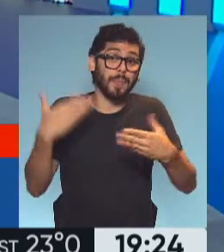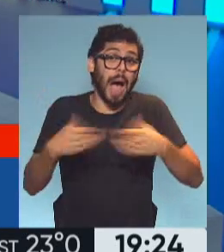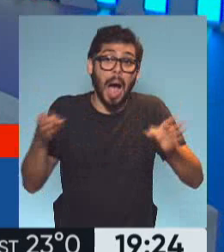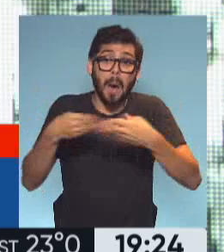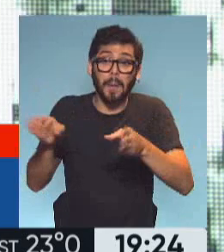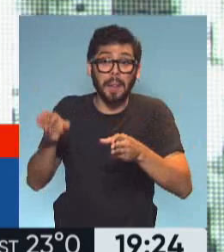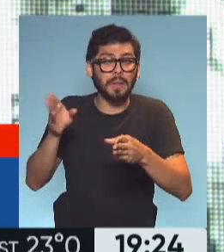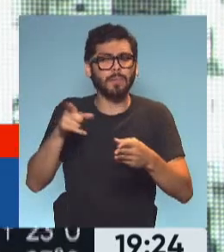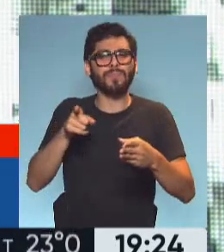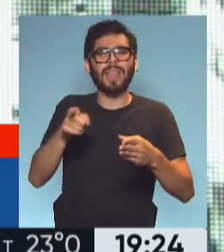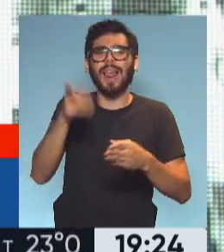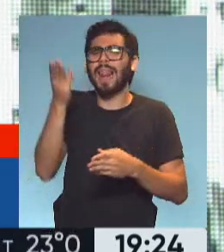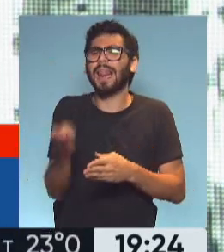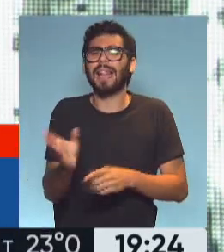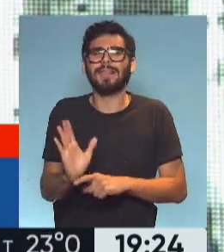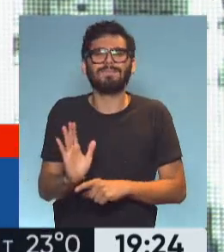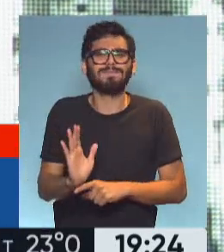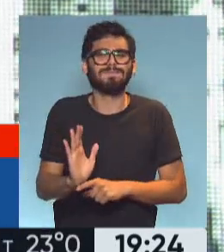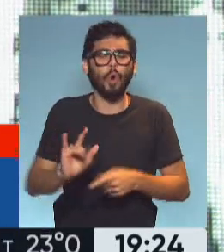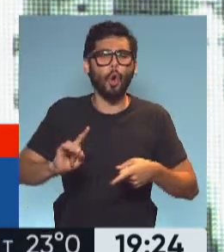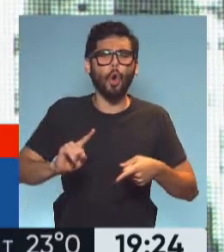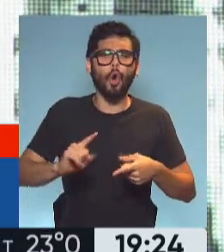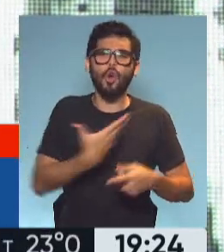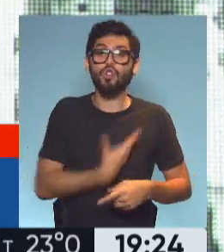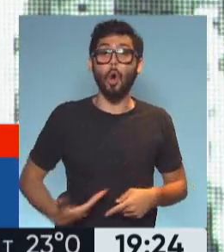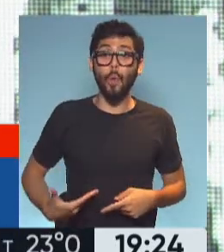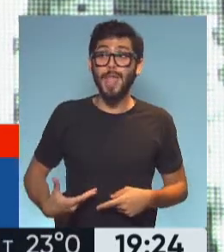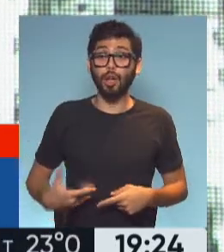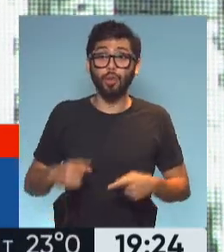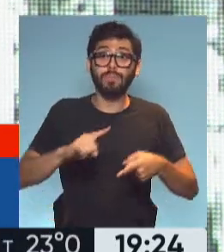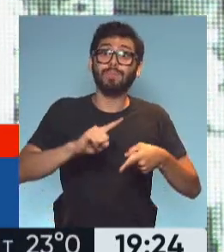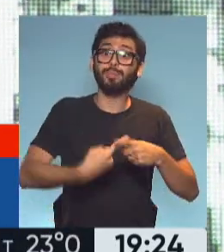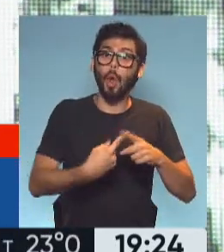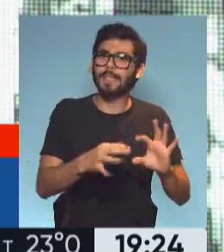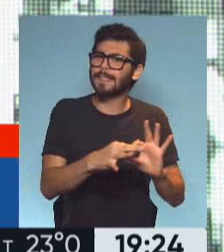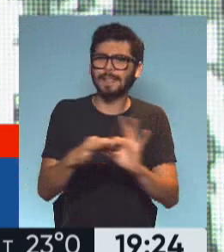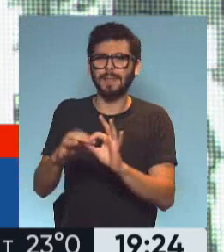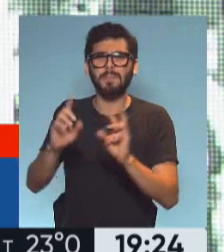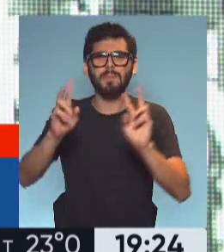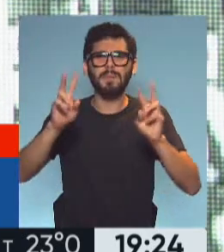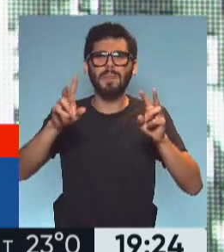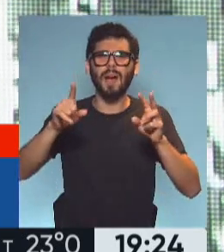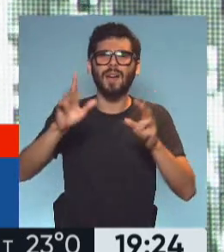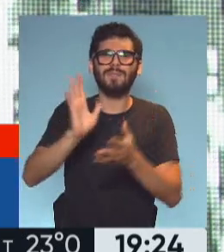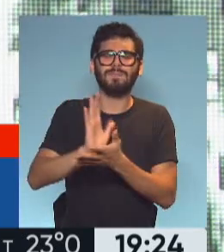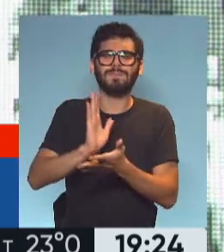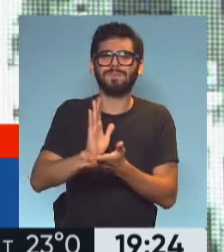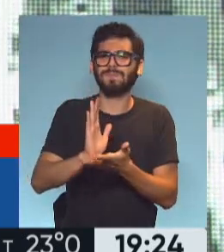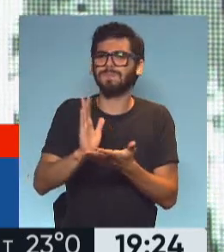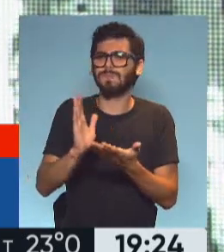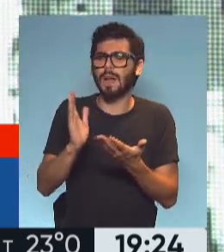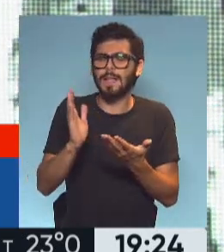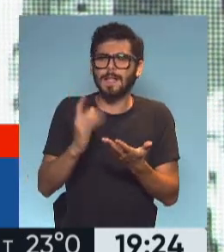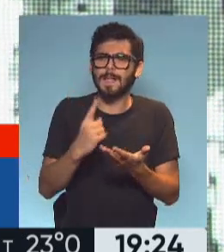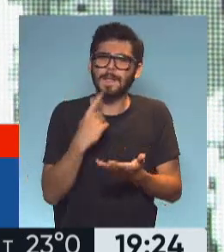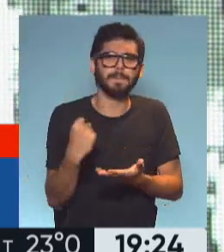del ala ideológica del gobierno. ¿A qué me refiero? A esa corriente terraplanista, esa corriente que, por ejemplo, tenía